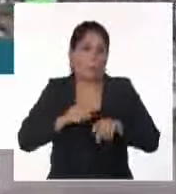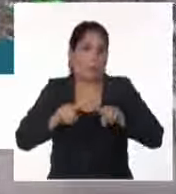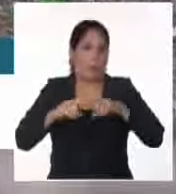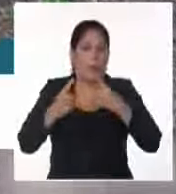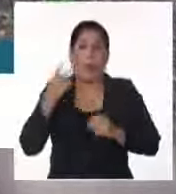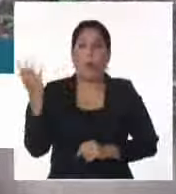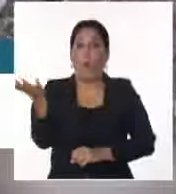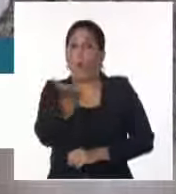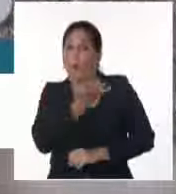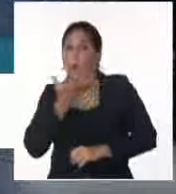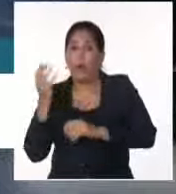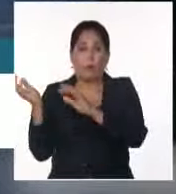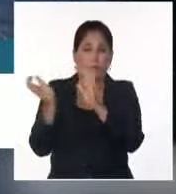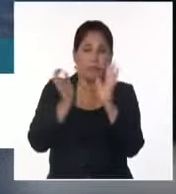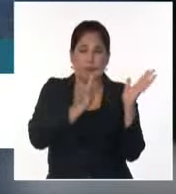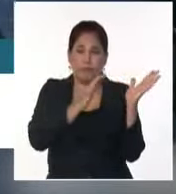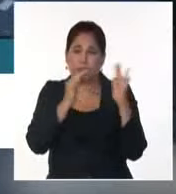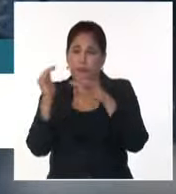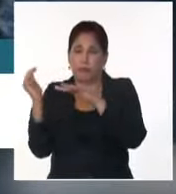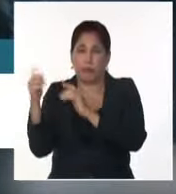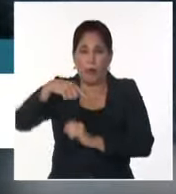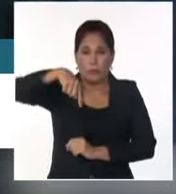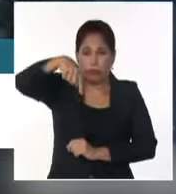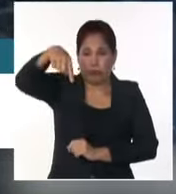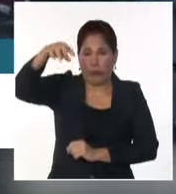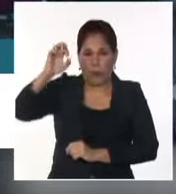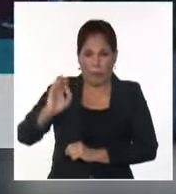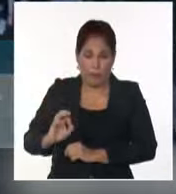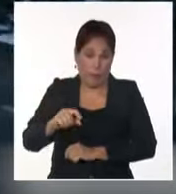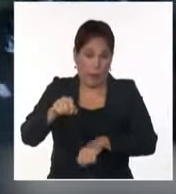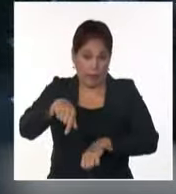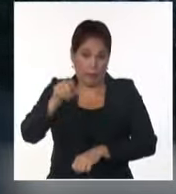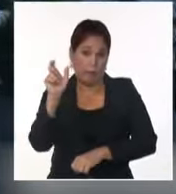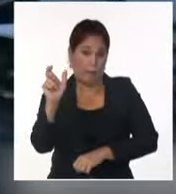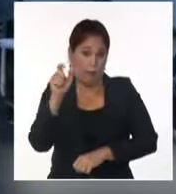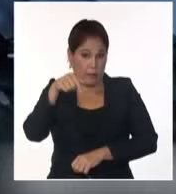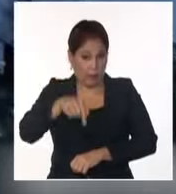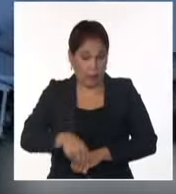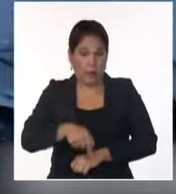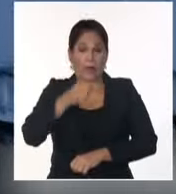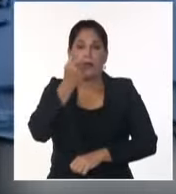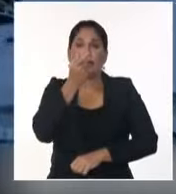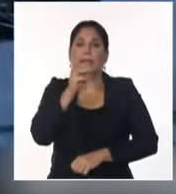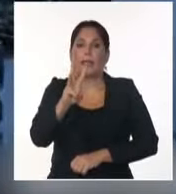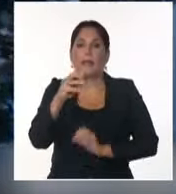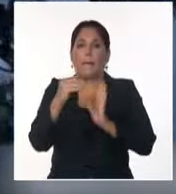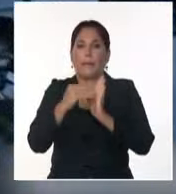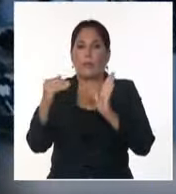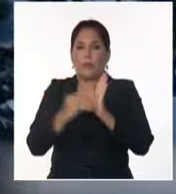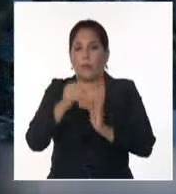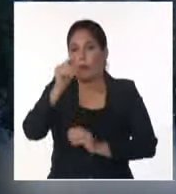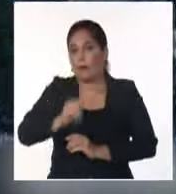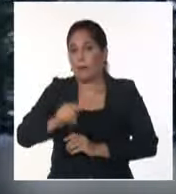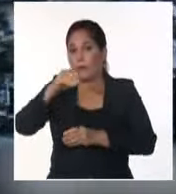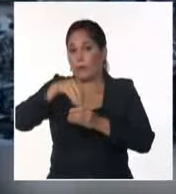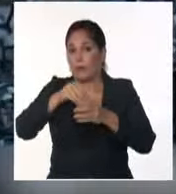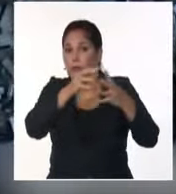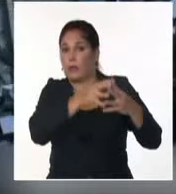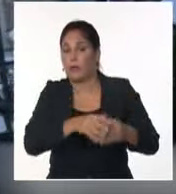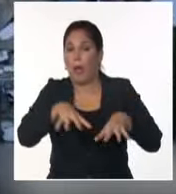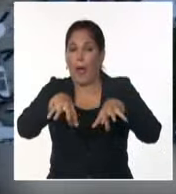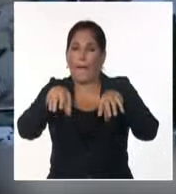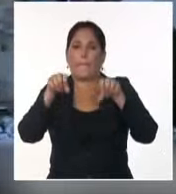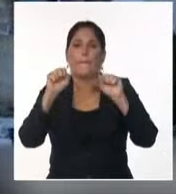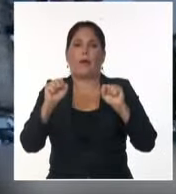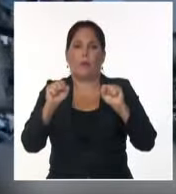vientos huracanados y tornados. Hasta la fecha se contabilizan más de 3 millones de ciudadanos sin energía eléctrica